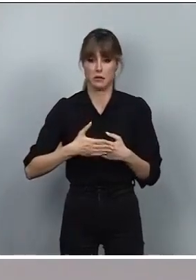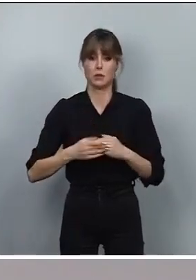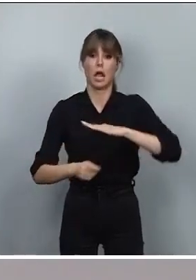agosto del 18.